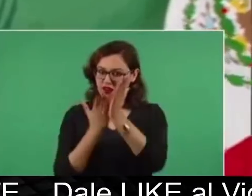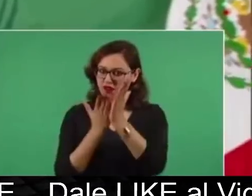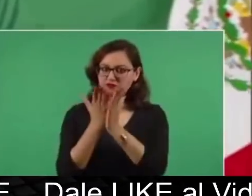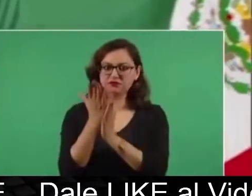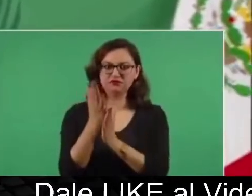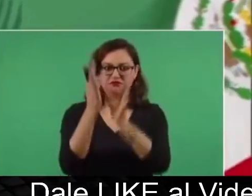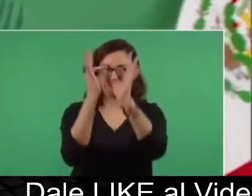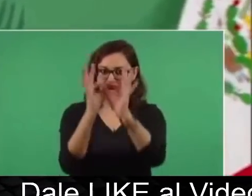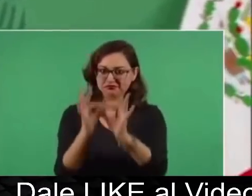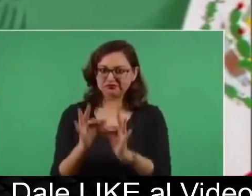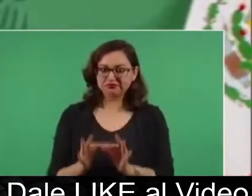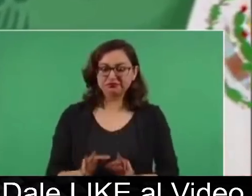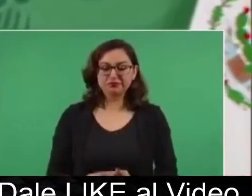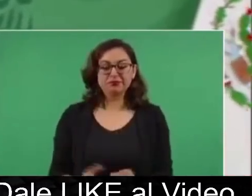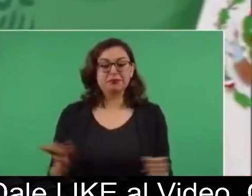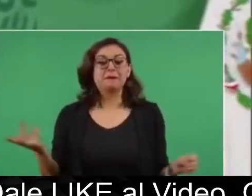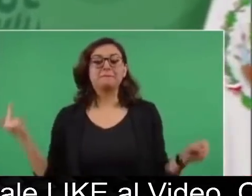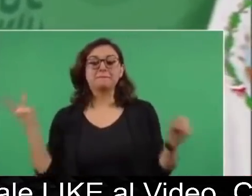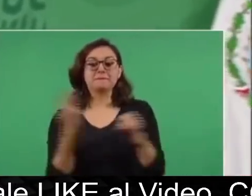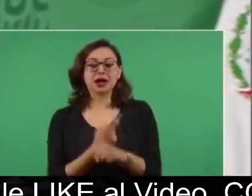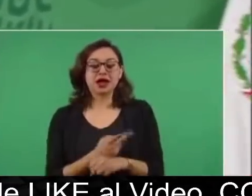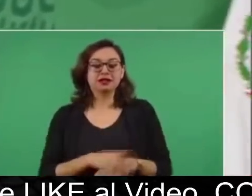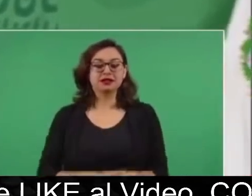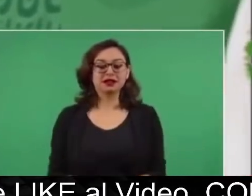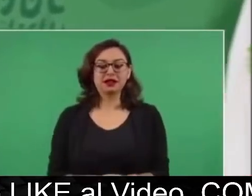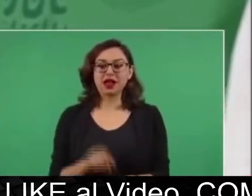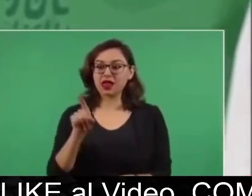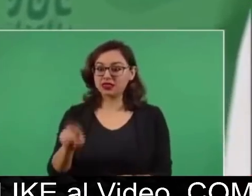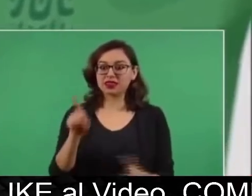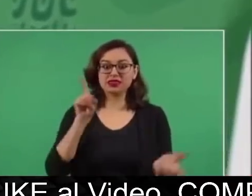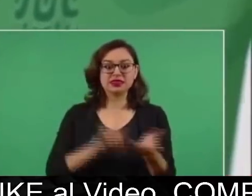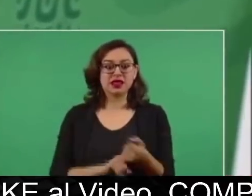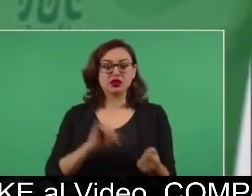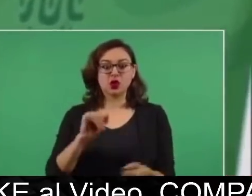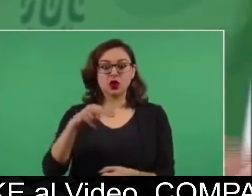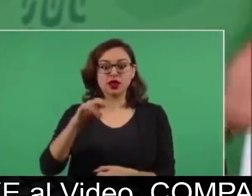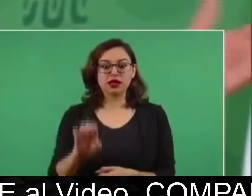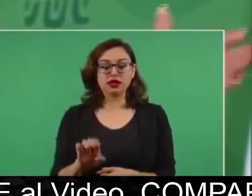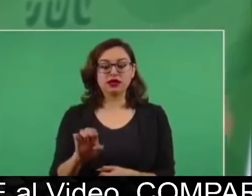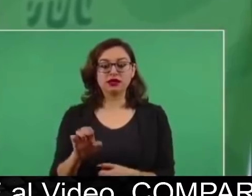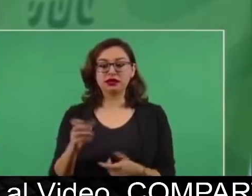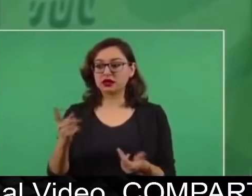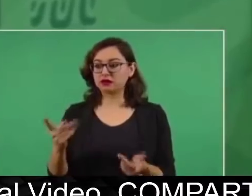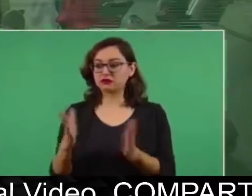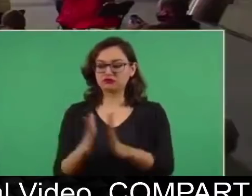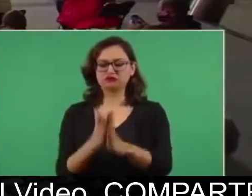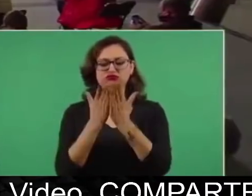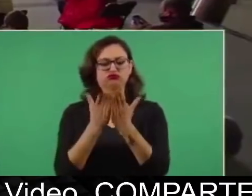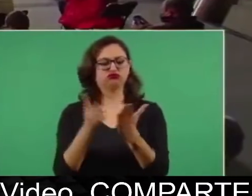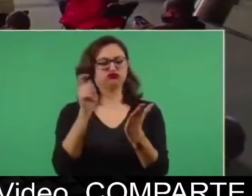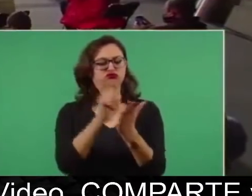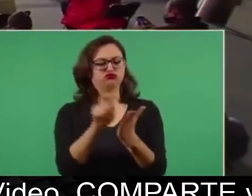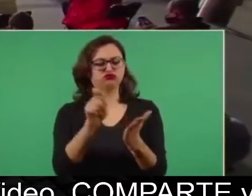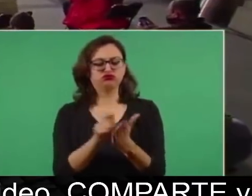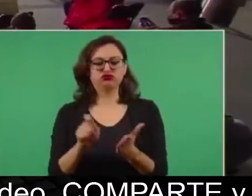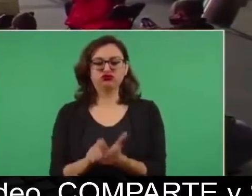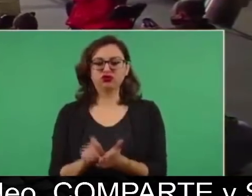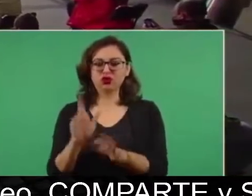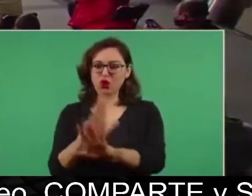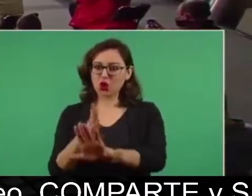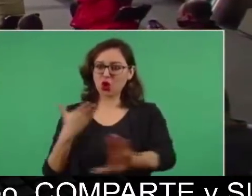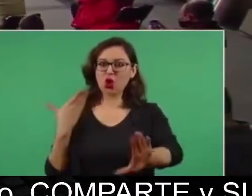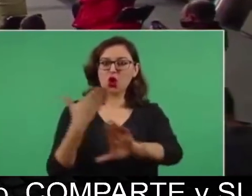¿qué es eso que un consejero escriba un libro en contra del